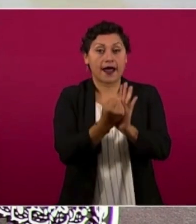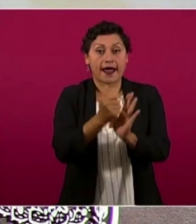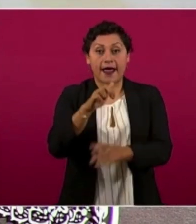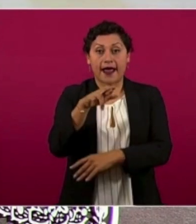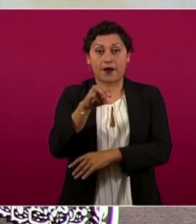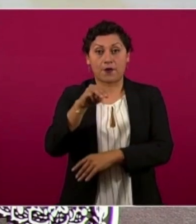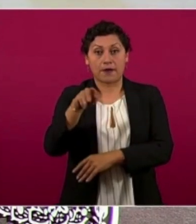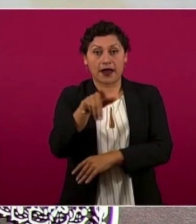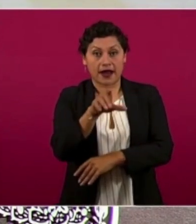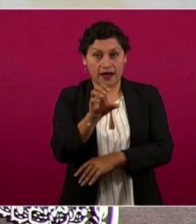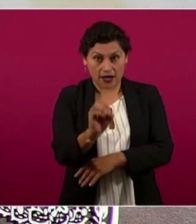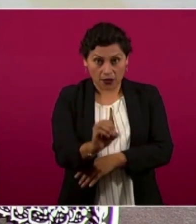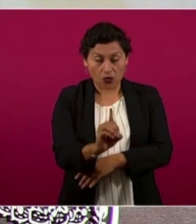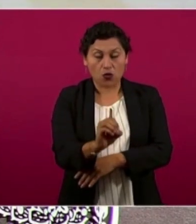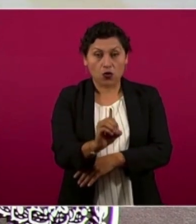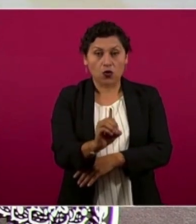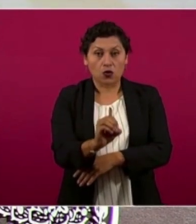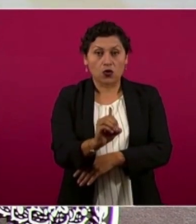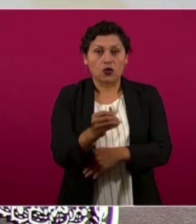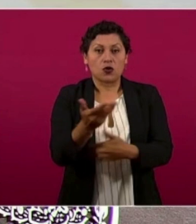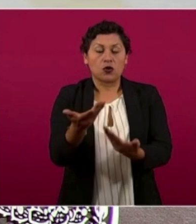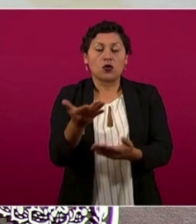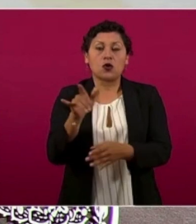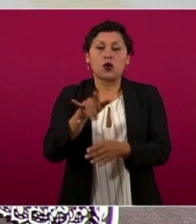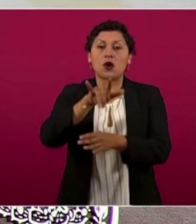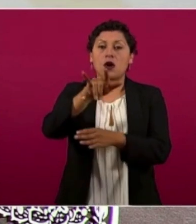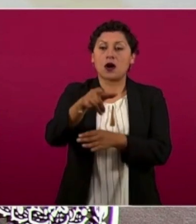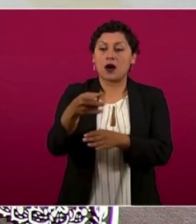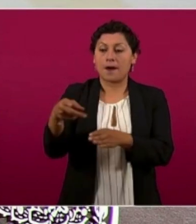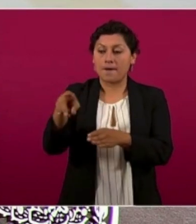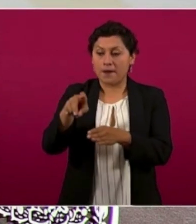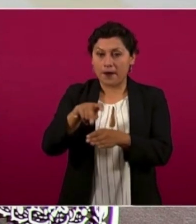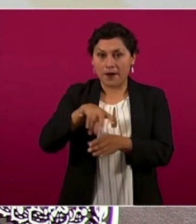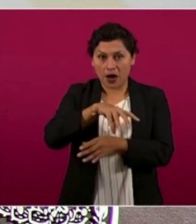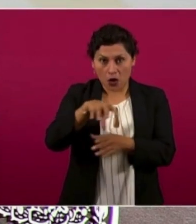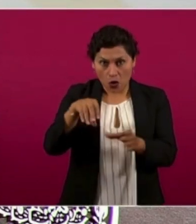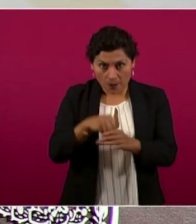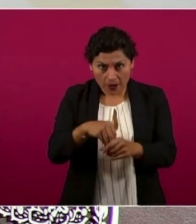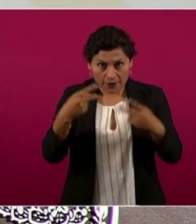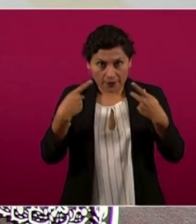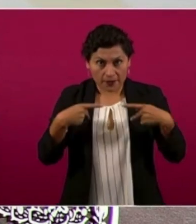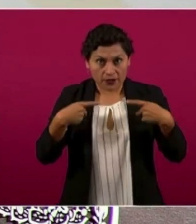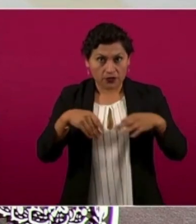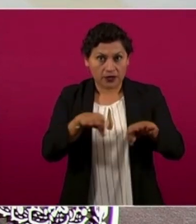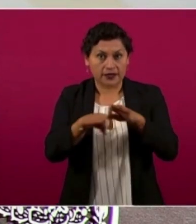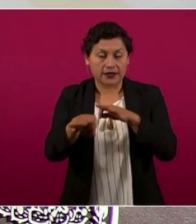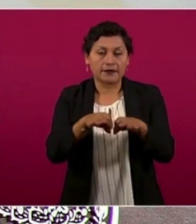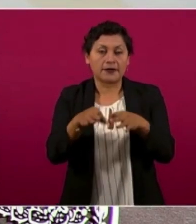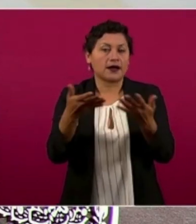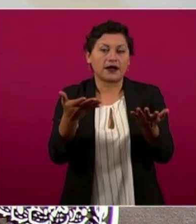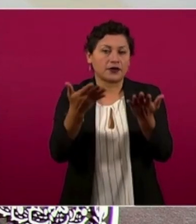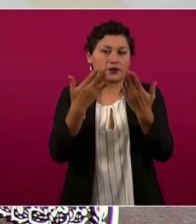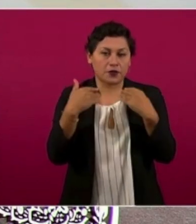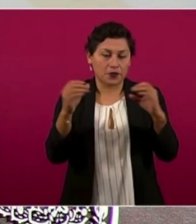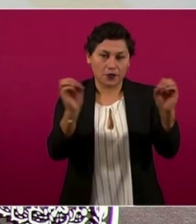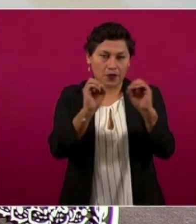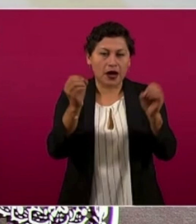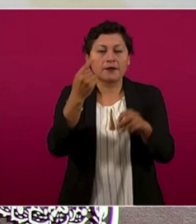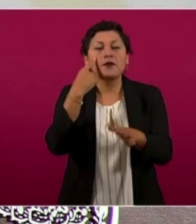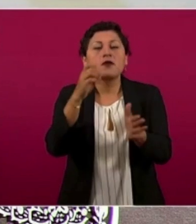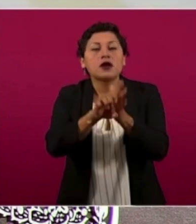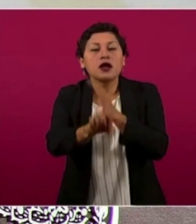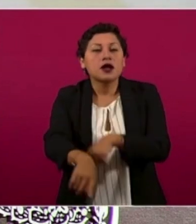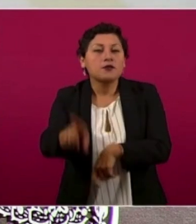equipo que opera la aeronave. Entonces, cuando falta una sobrecargo o un sobrecargo